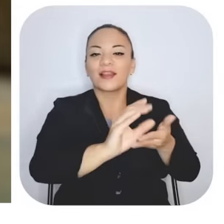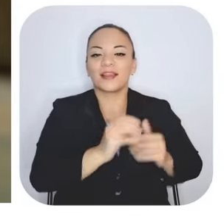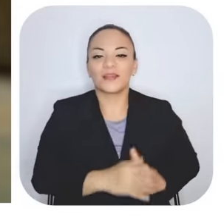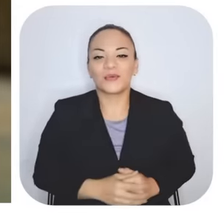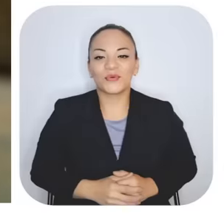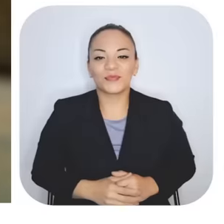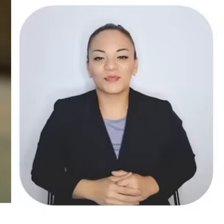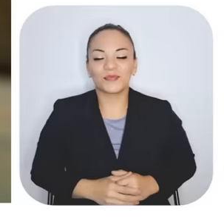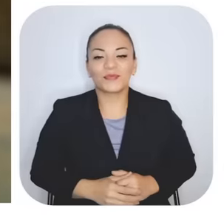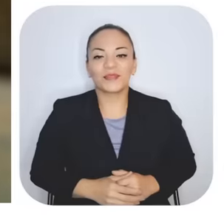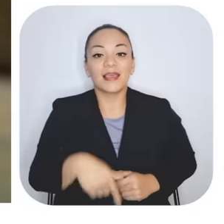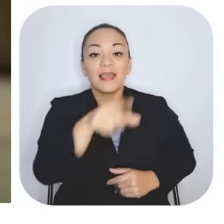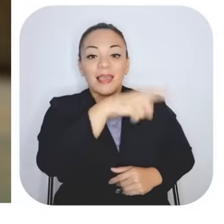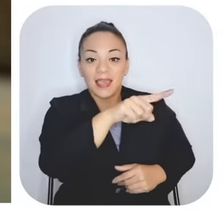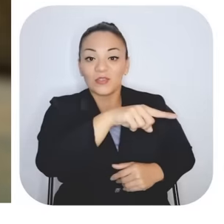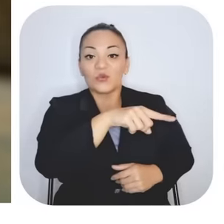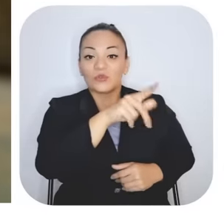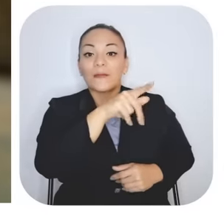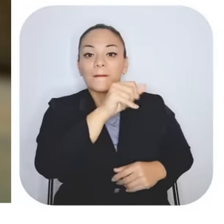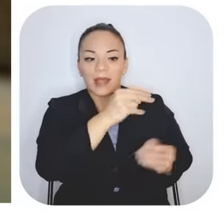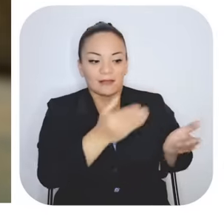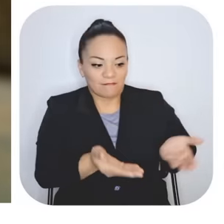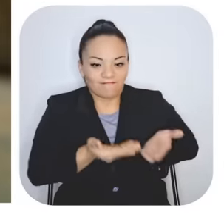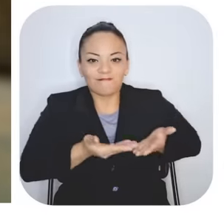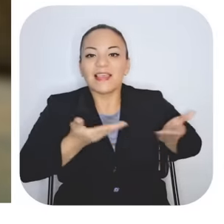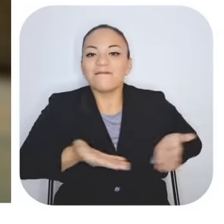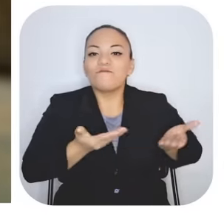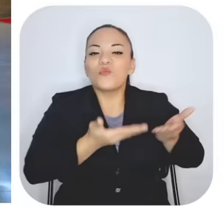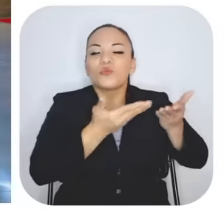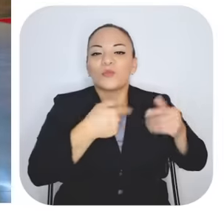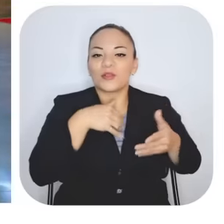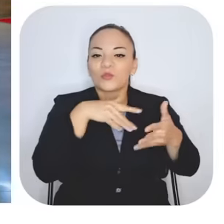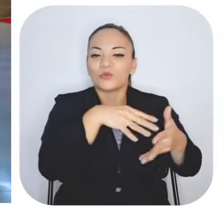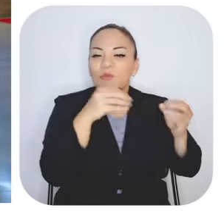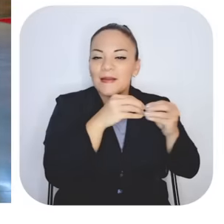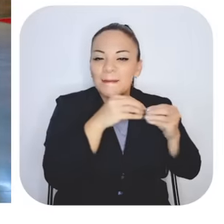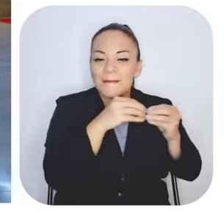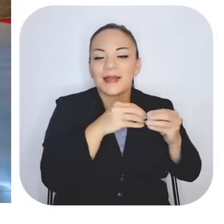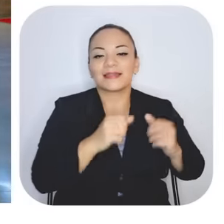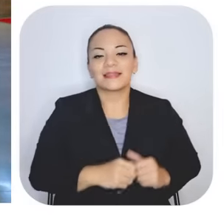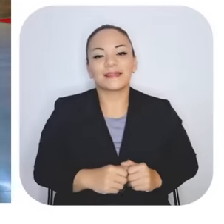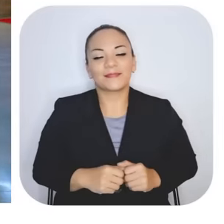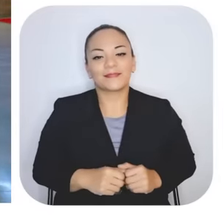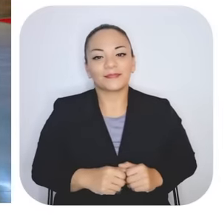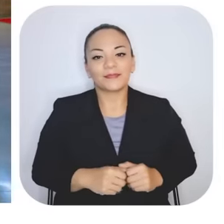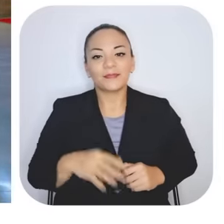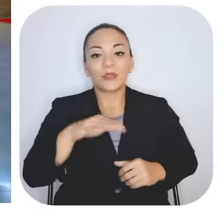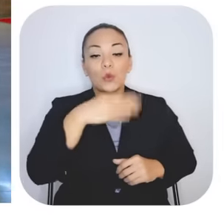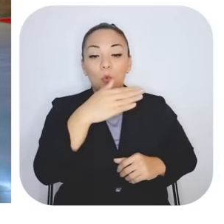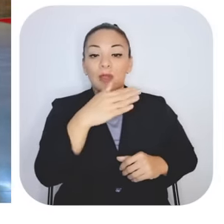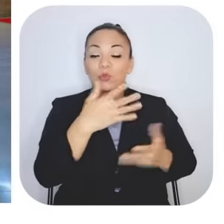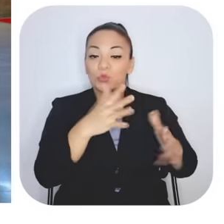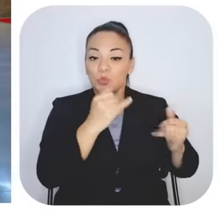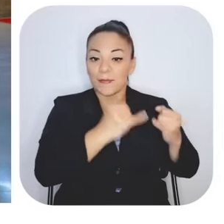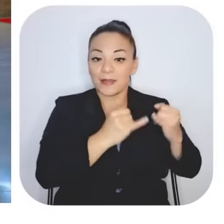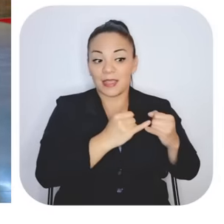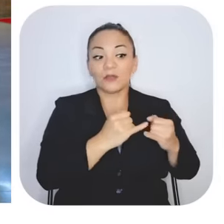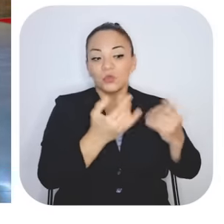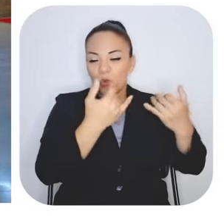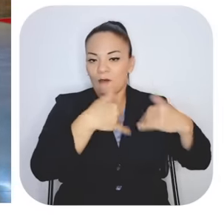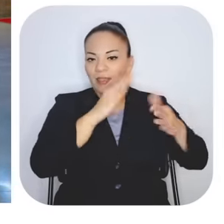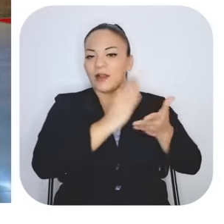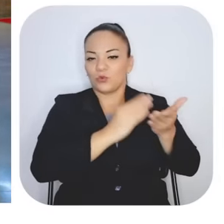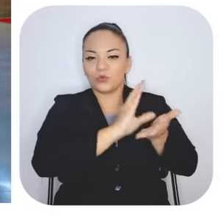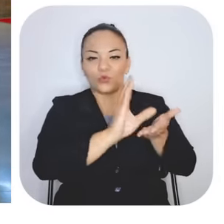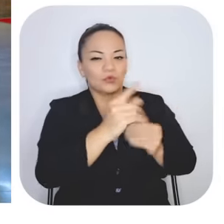mi colegio. Entonces ellos me dieron impulso para yo poder estudiar más allá. Entonces ya cuando yo salí, yo todavía